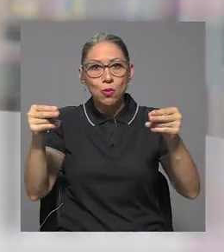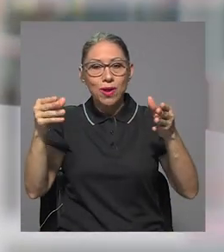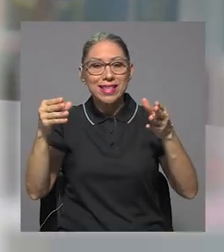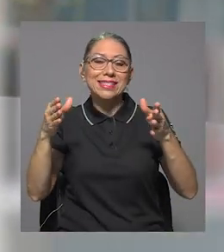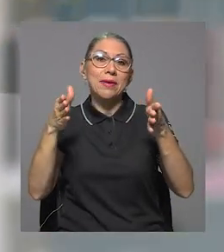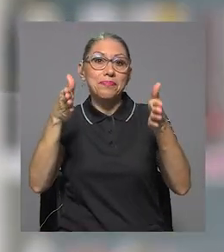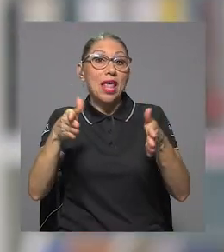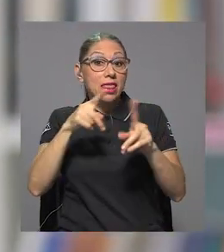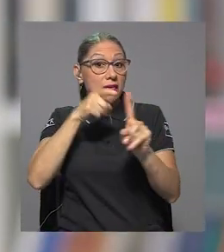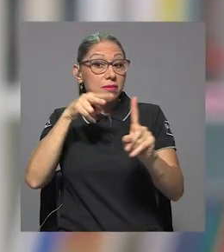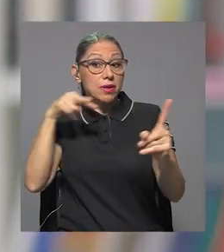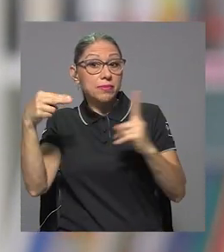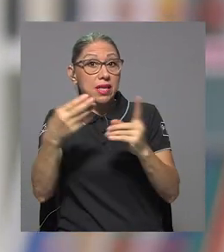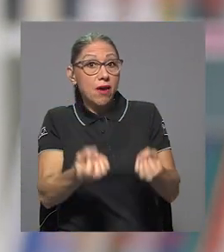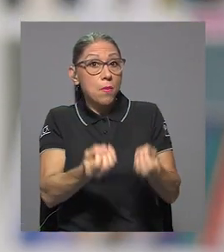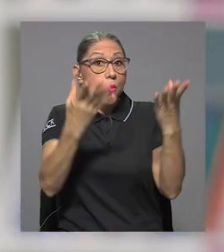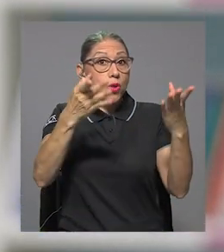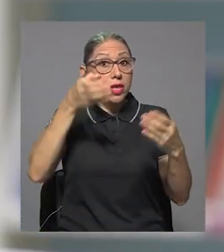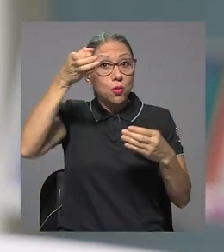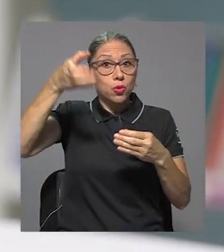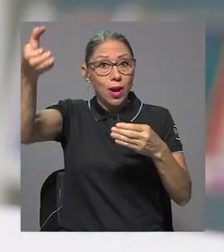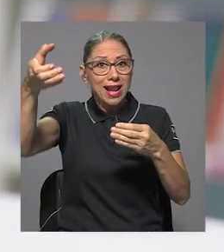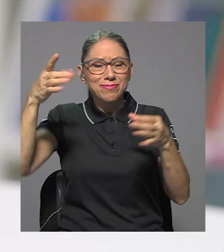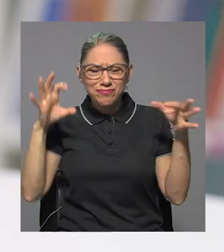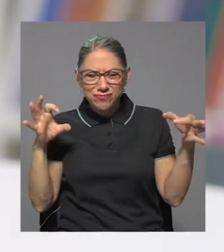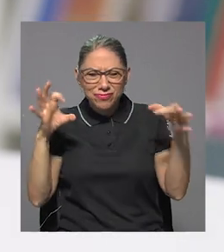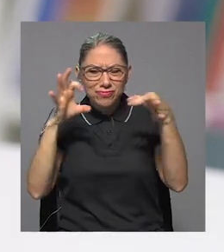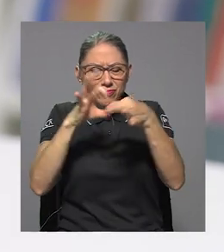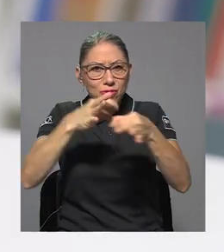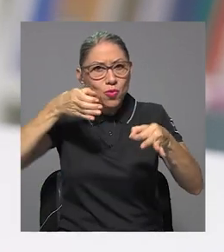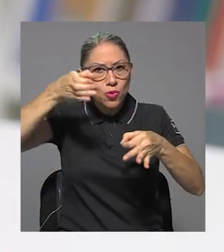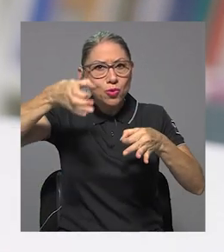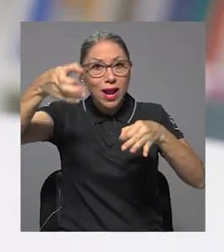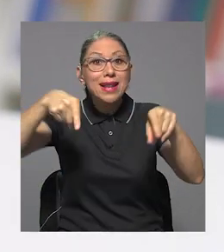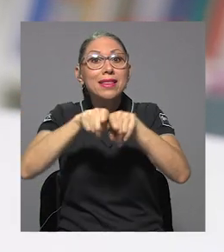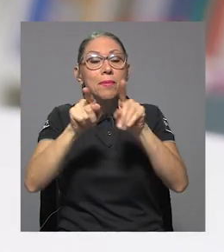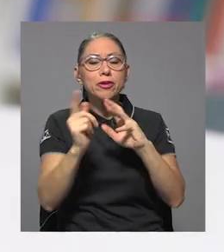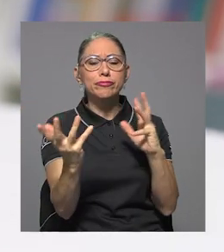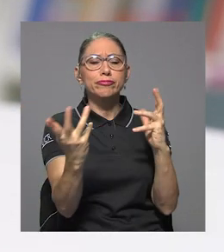contexto de la producción cultural como su entramado simbólico y social.